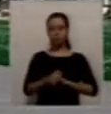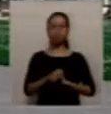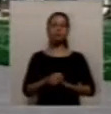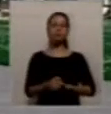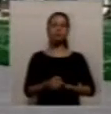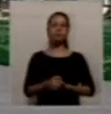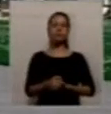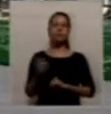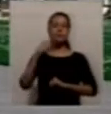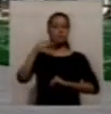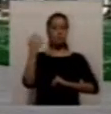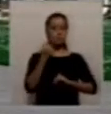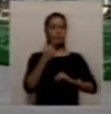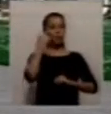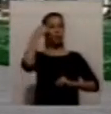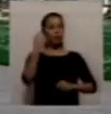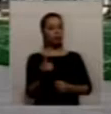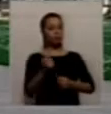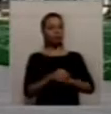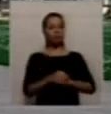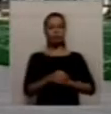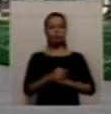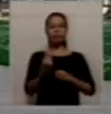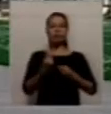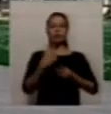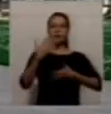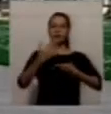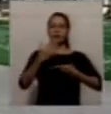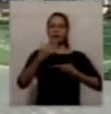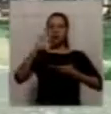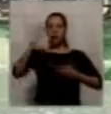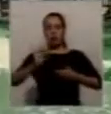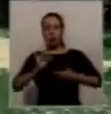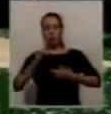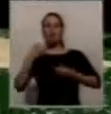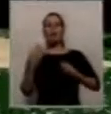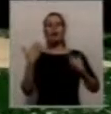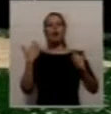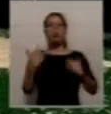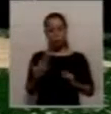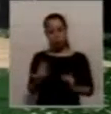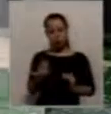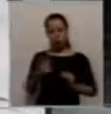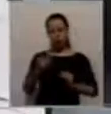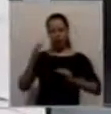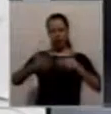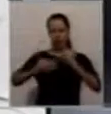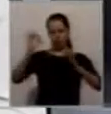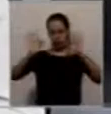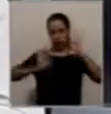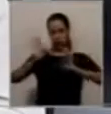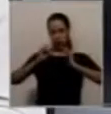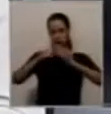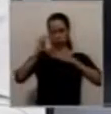hablando de endeudarnos para hacer esto, esto suele generar miedito. Sí, sí, por supuesto, es claro que nos genera miedo, hasta cuando vemos